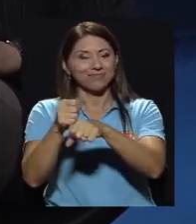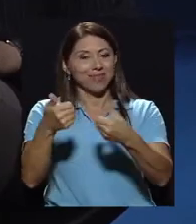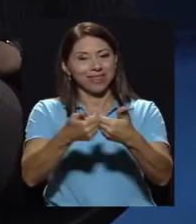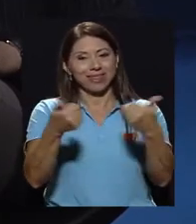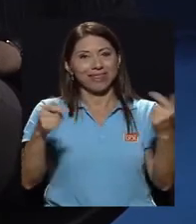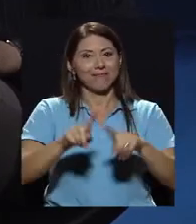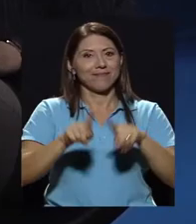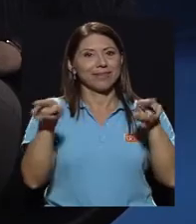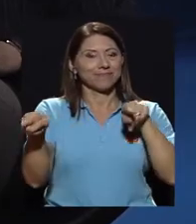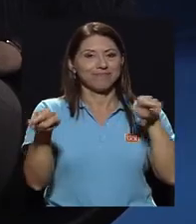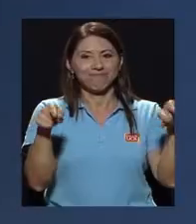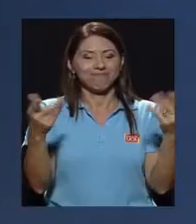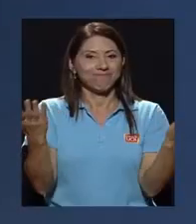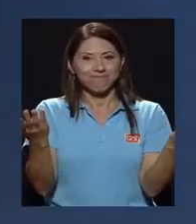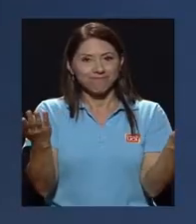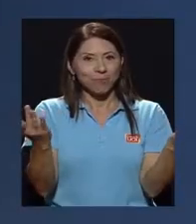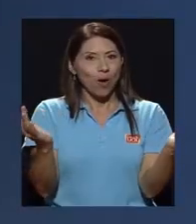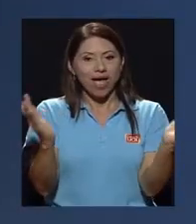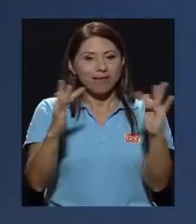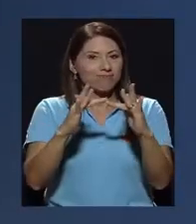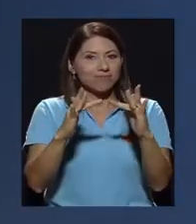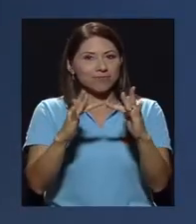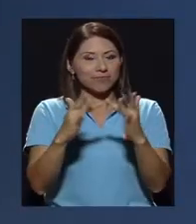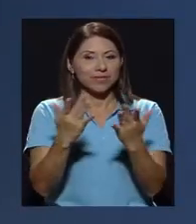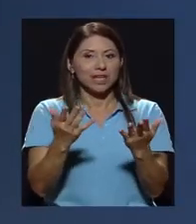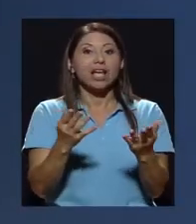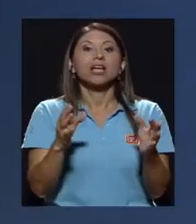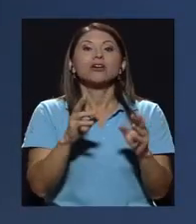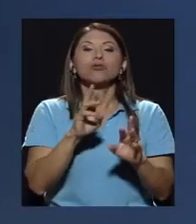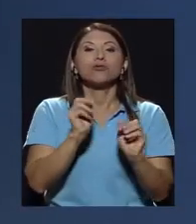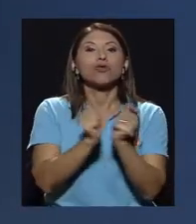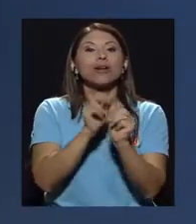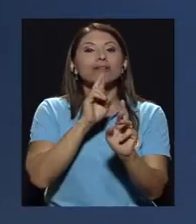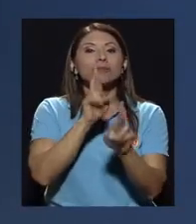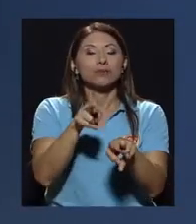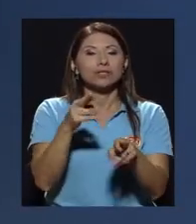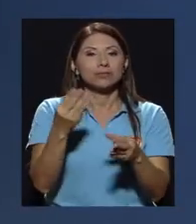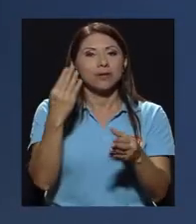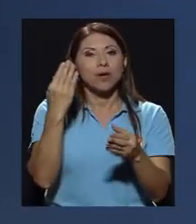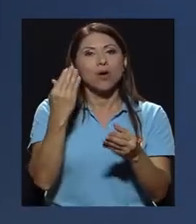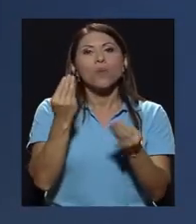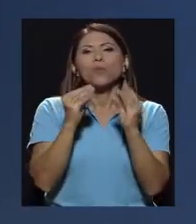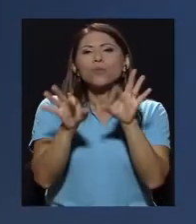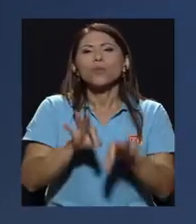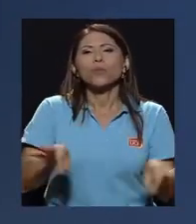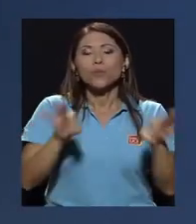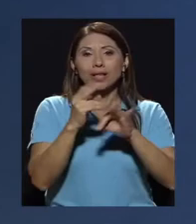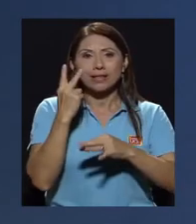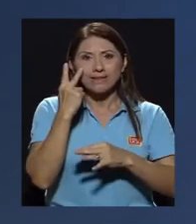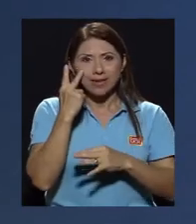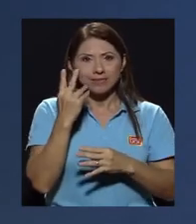en el plano físico, ¿verdad? En cuanto a la respuesta, porque es muy importante ver como institución, como organización, cómo